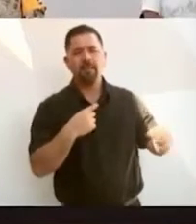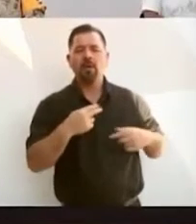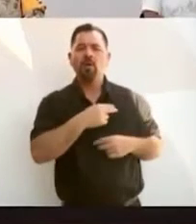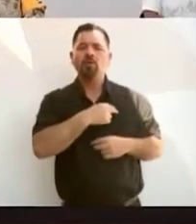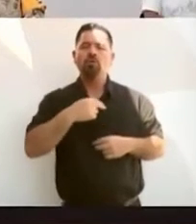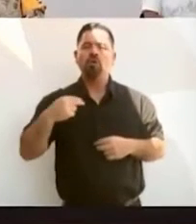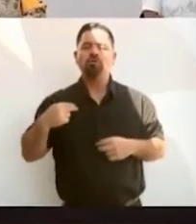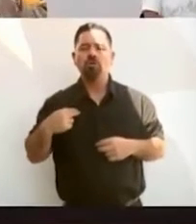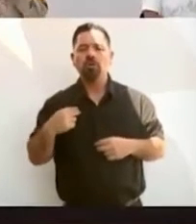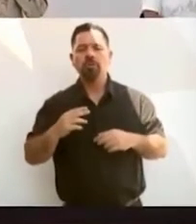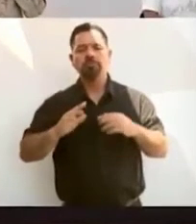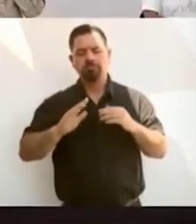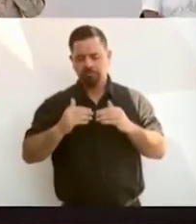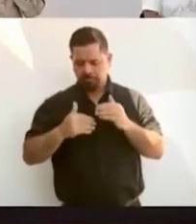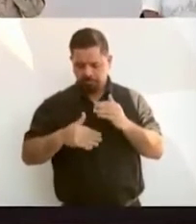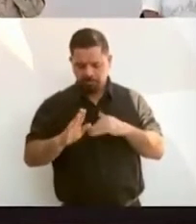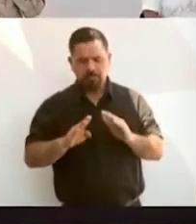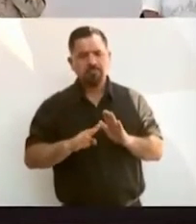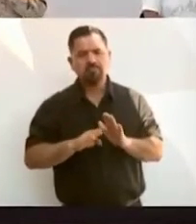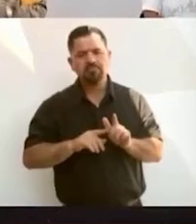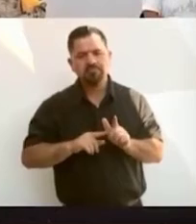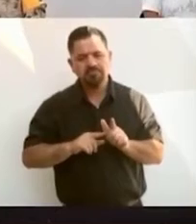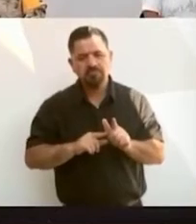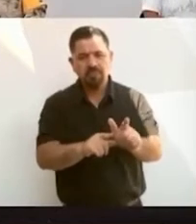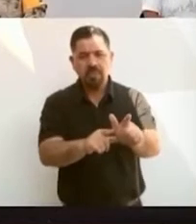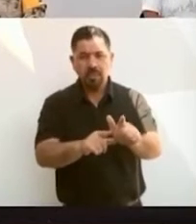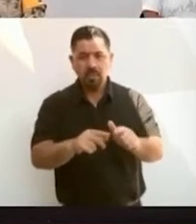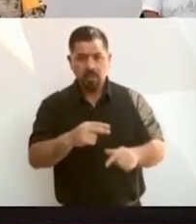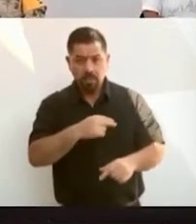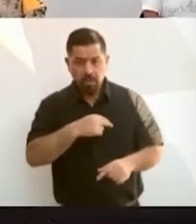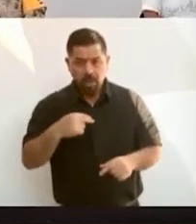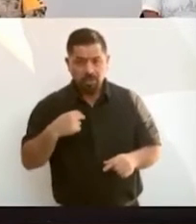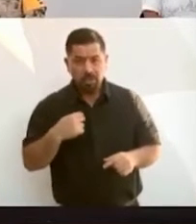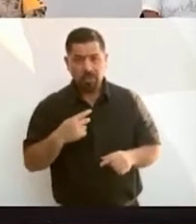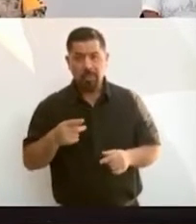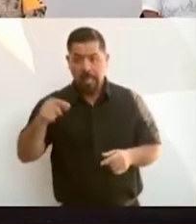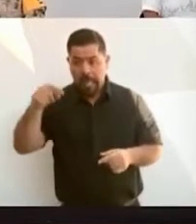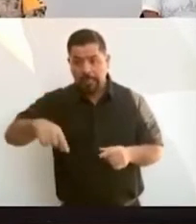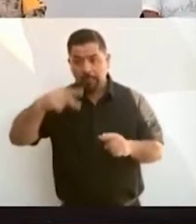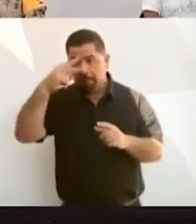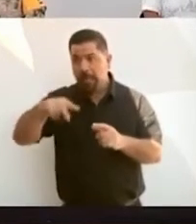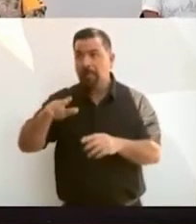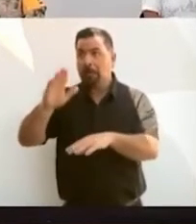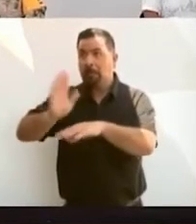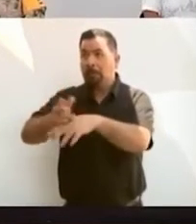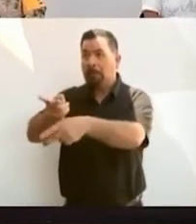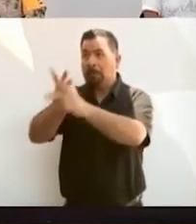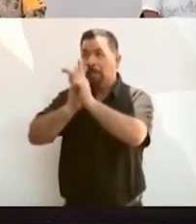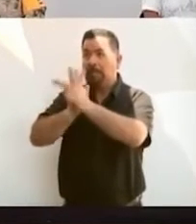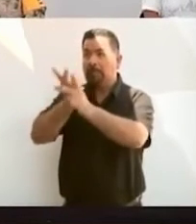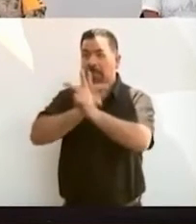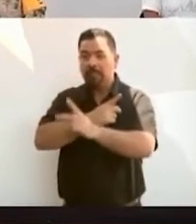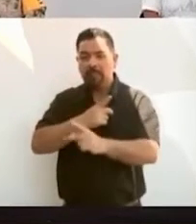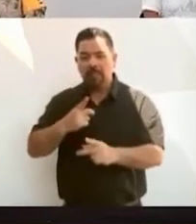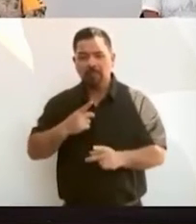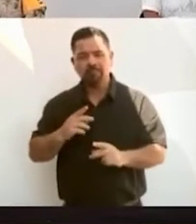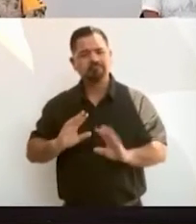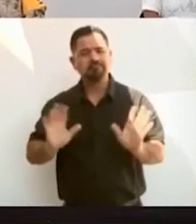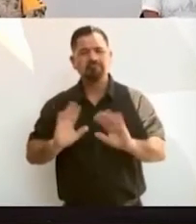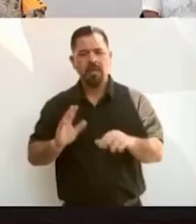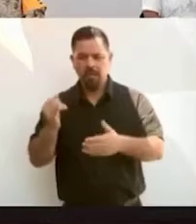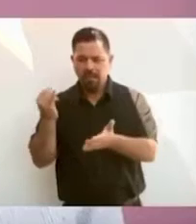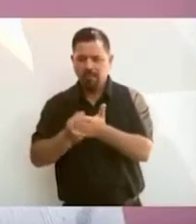adelante sin endeudar al país, sin aumentar los impuestos,